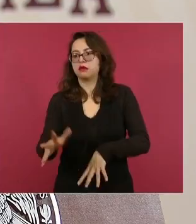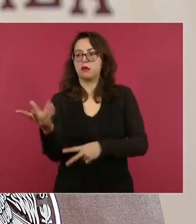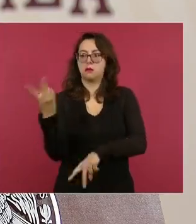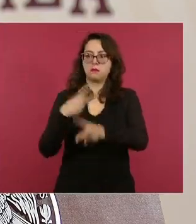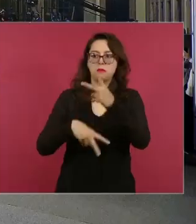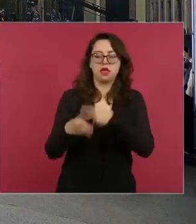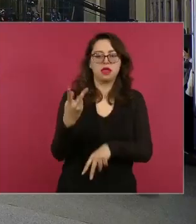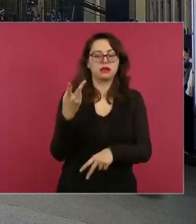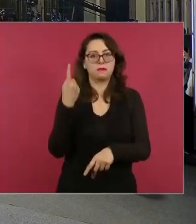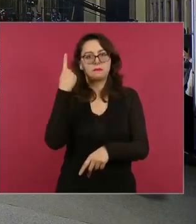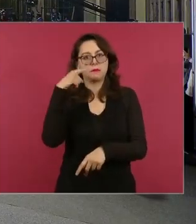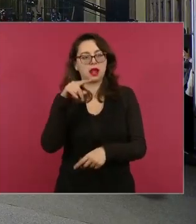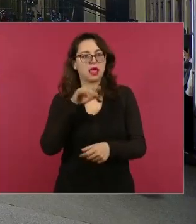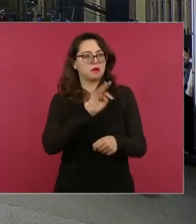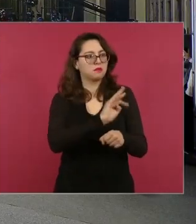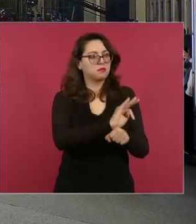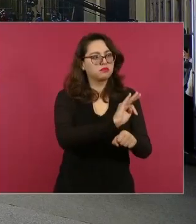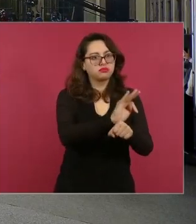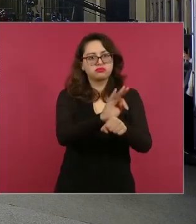diálogo circular.